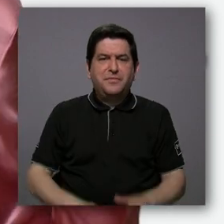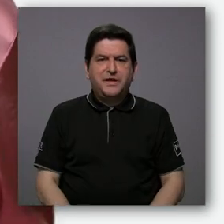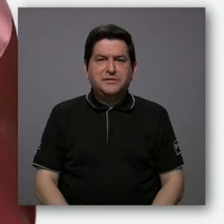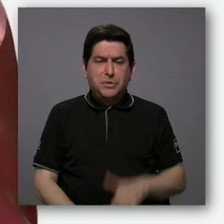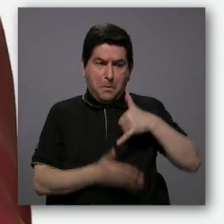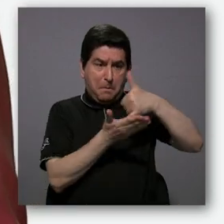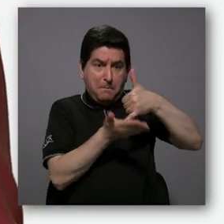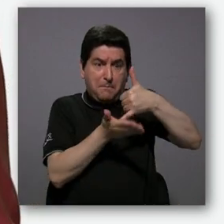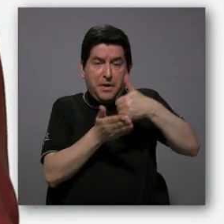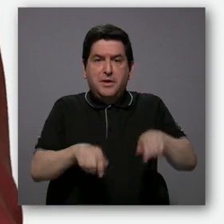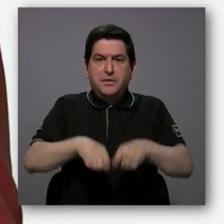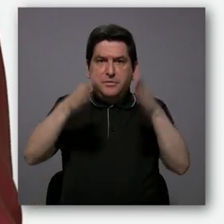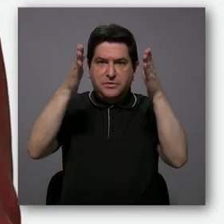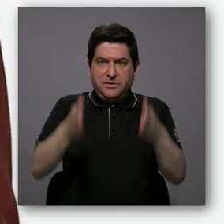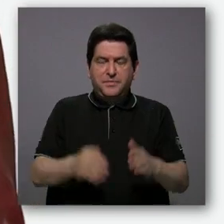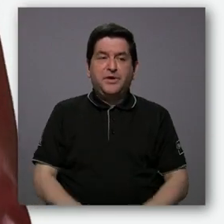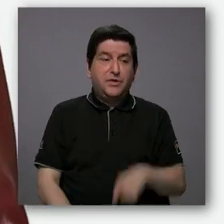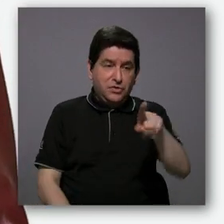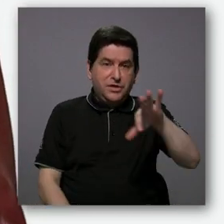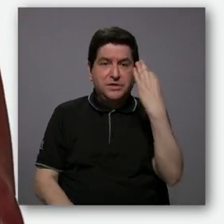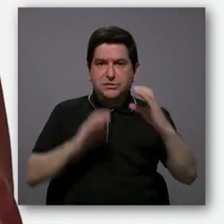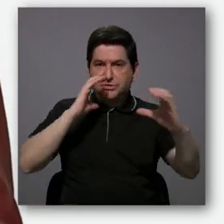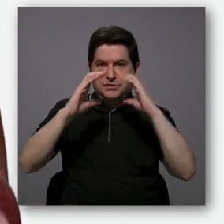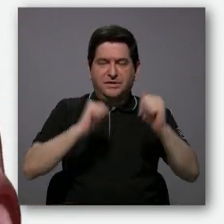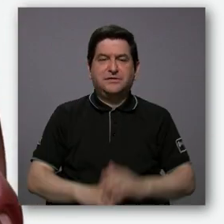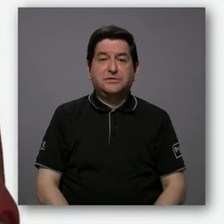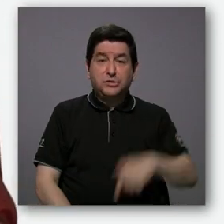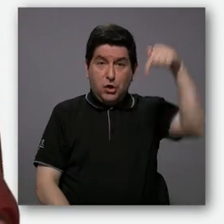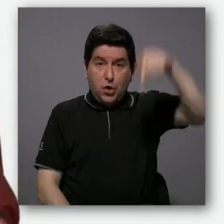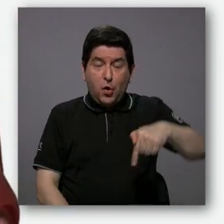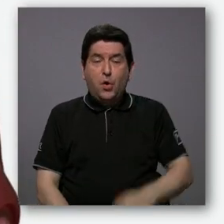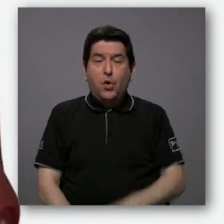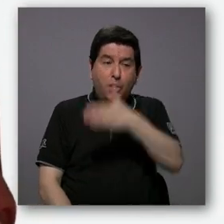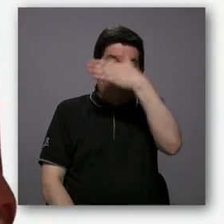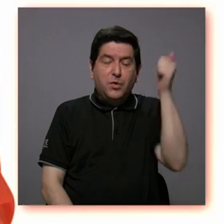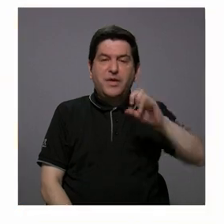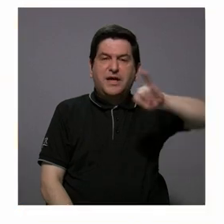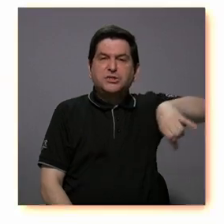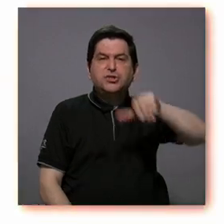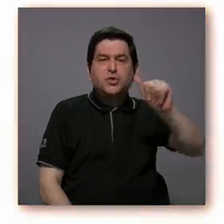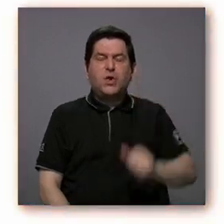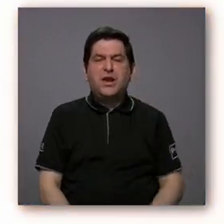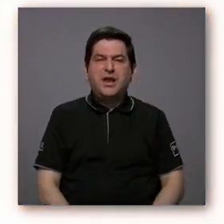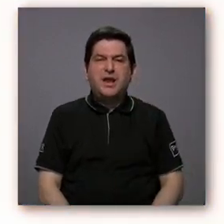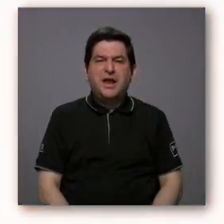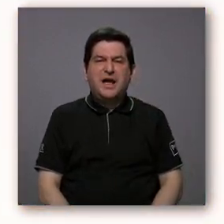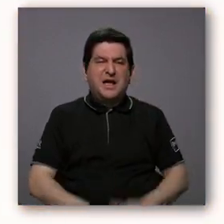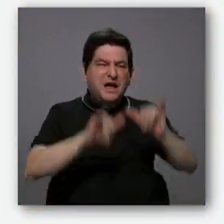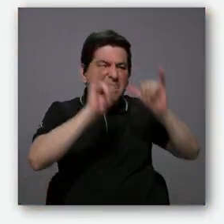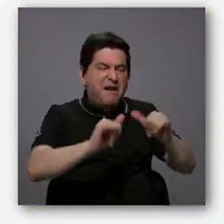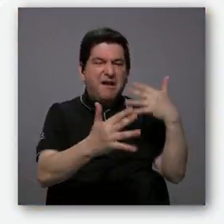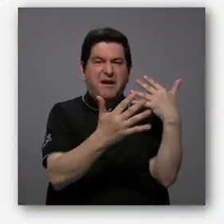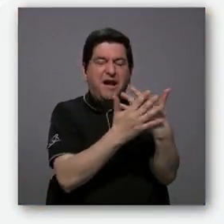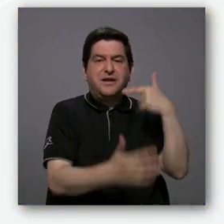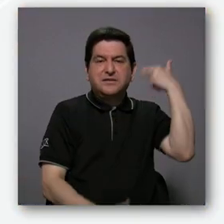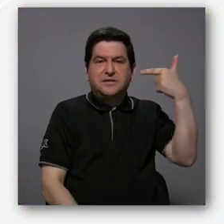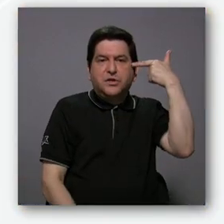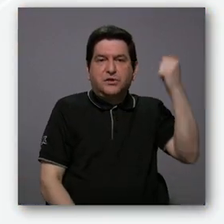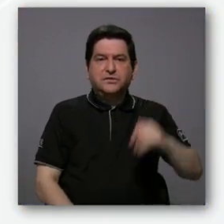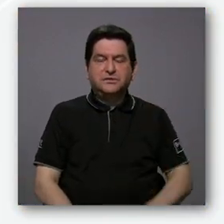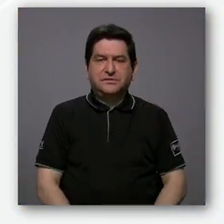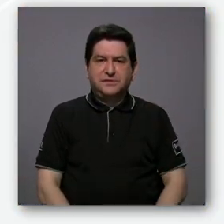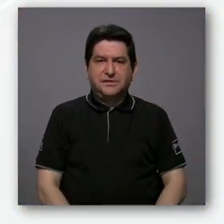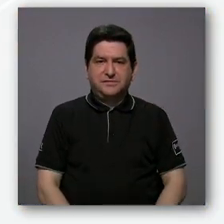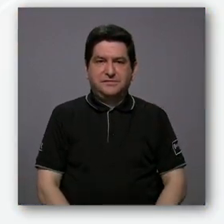galardones a los periodistas de estos medios que hoy olvidan que a Sánchez se pudre en una cárcel en Londres,